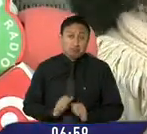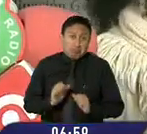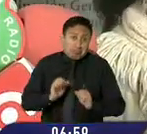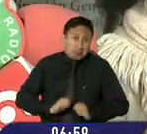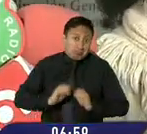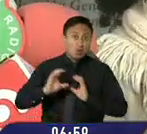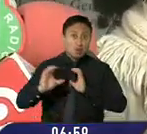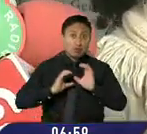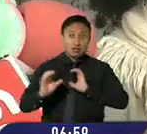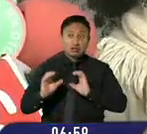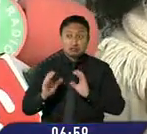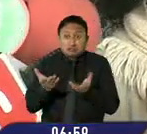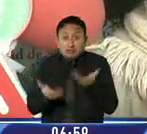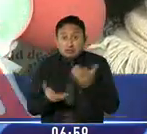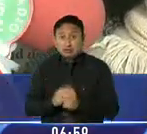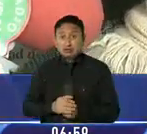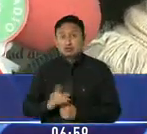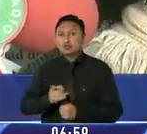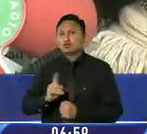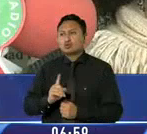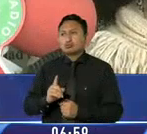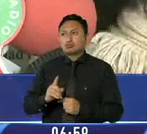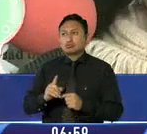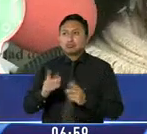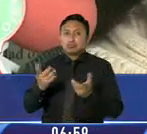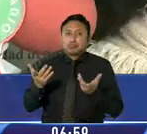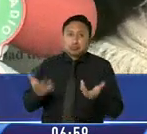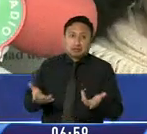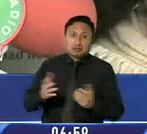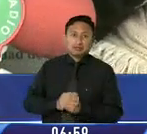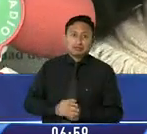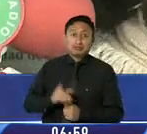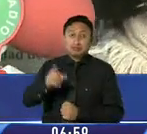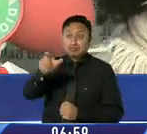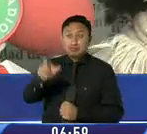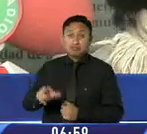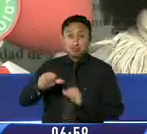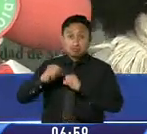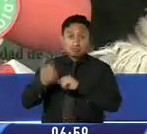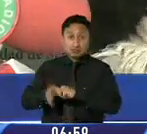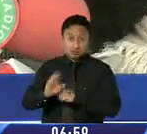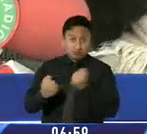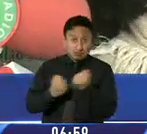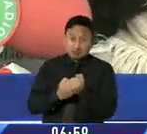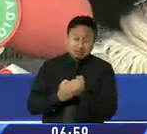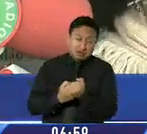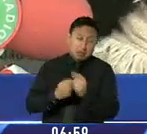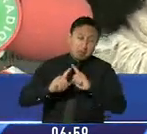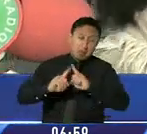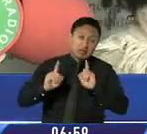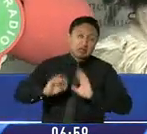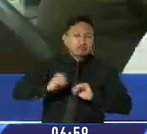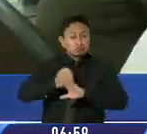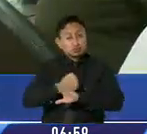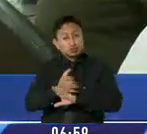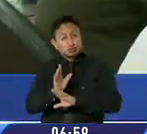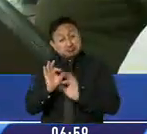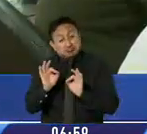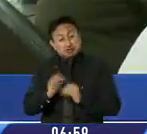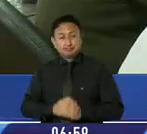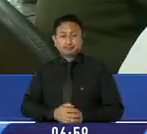seguramente no va a tener la anuencia de muchos de los legisladores, pero es una recomendación válida.